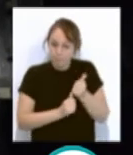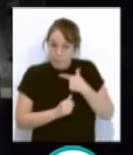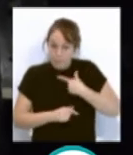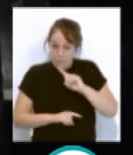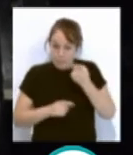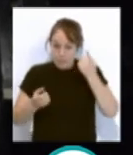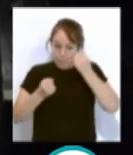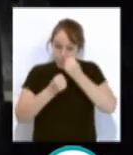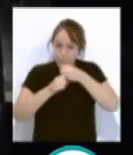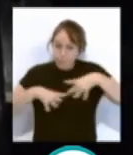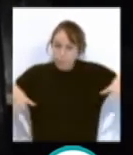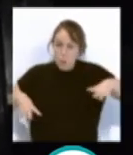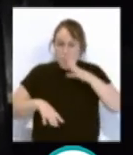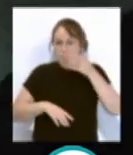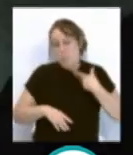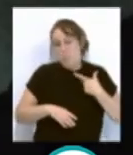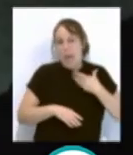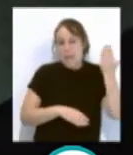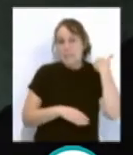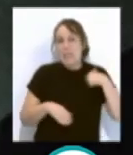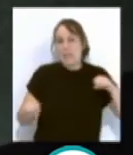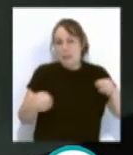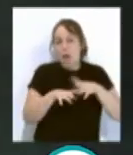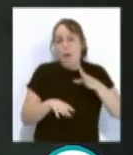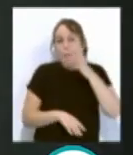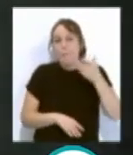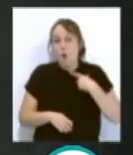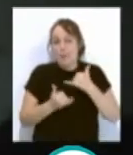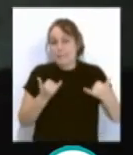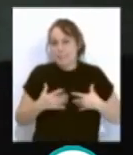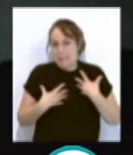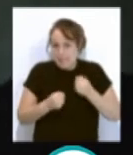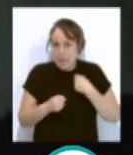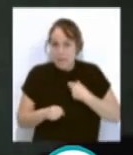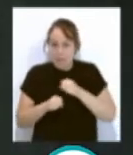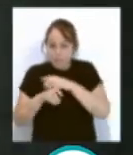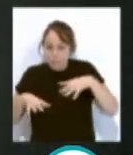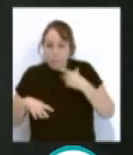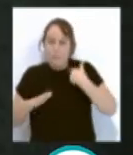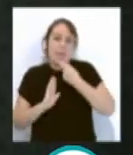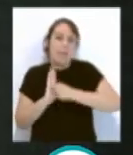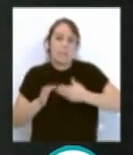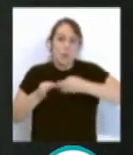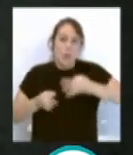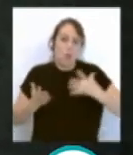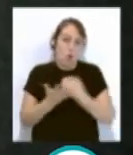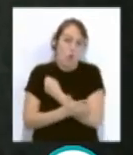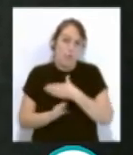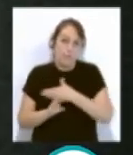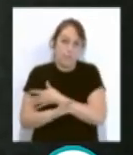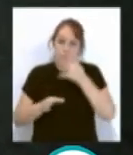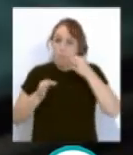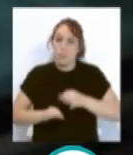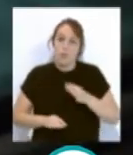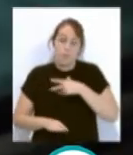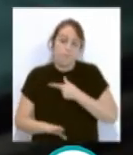lechera tras el cierre por la crisis sanitaria. La sala acogió esta actuación con todas las medidas de seguridad y prevención dictadas por las